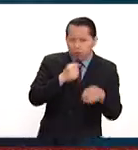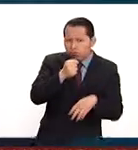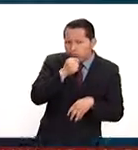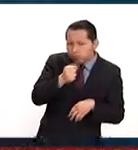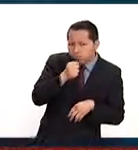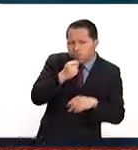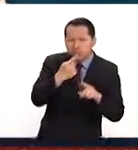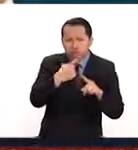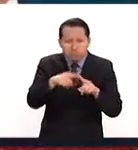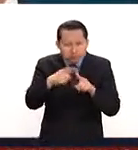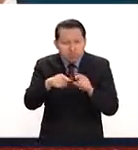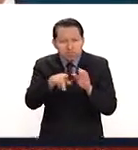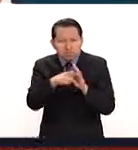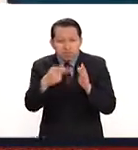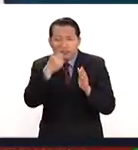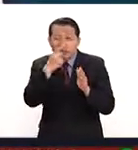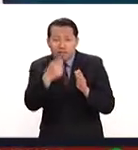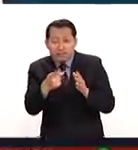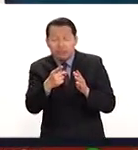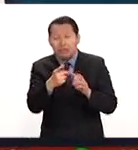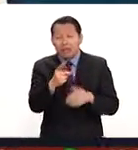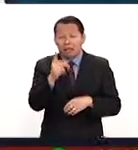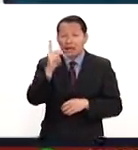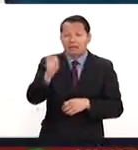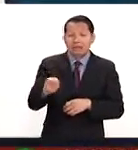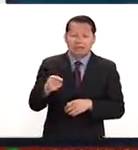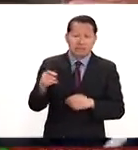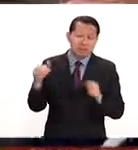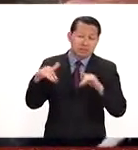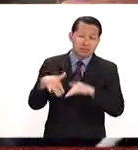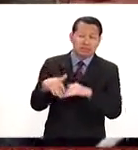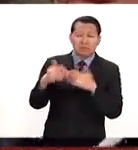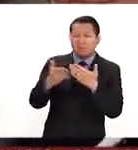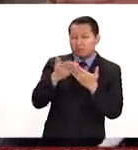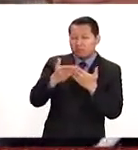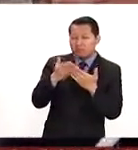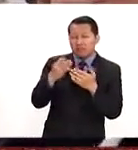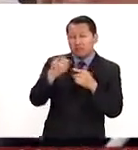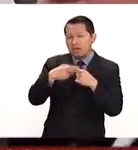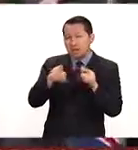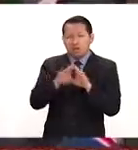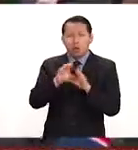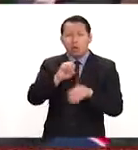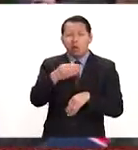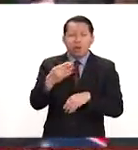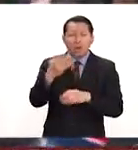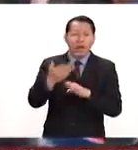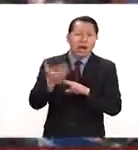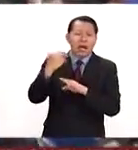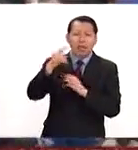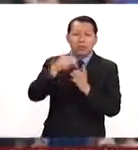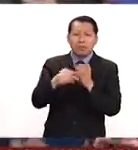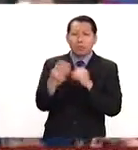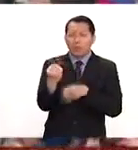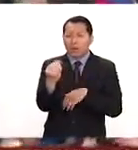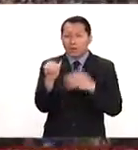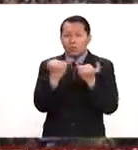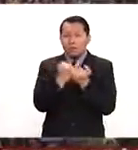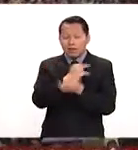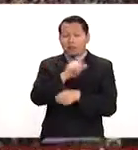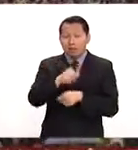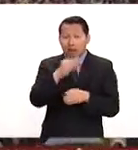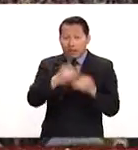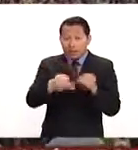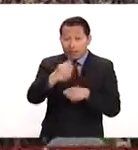osaron sugerir que no fue tan acudida como la del presidente Barack Obama en 2009 y después, en el fin de